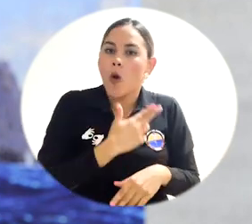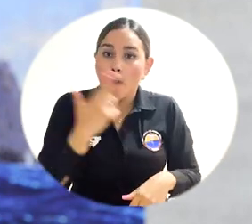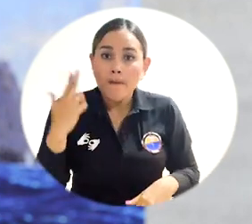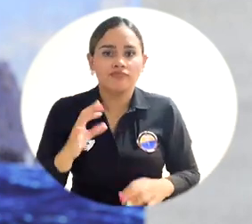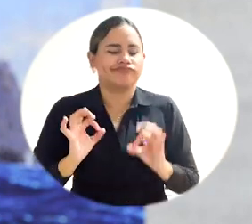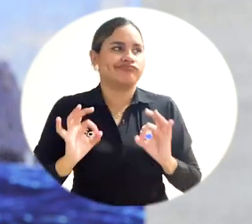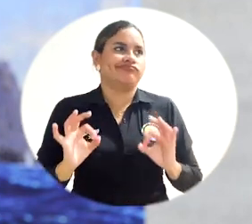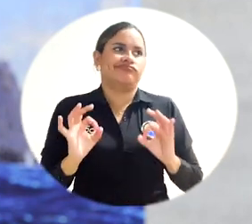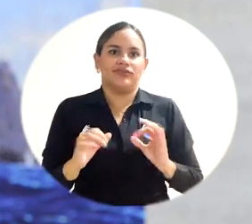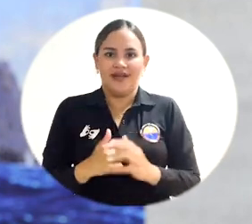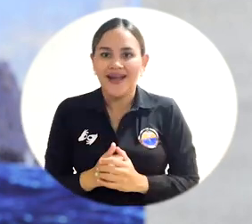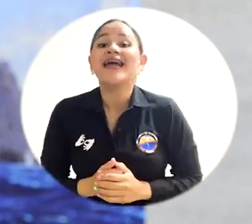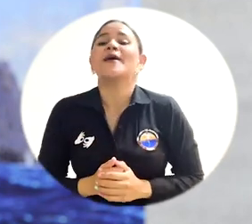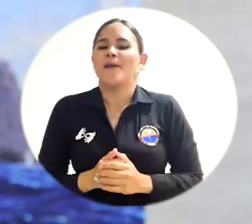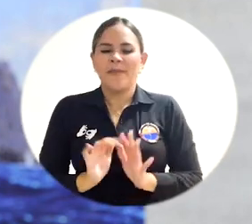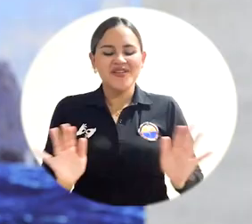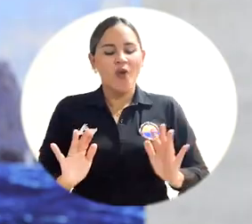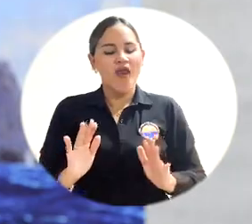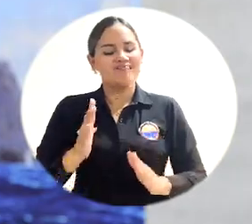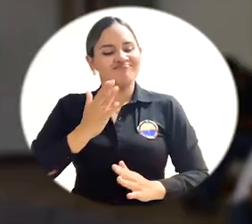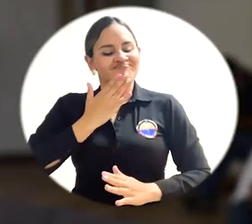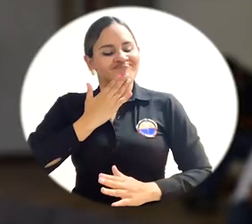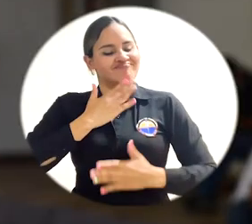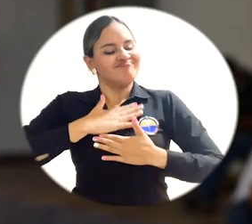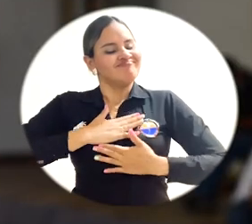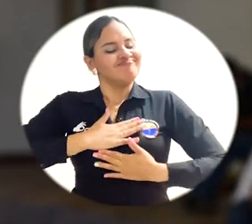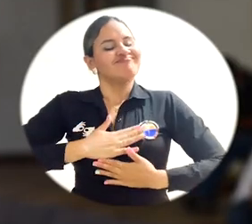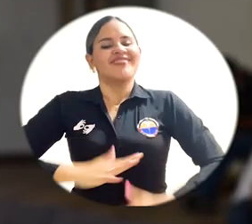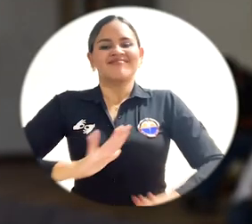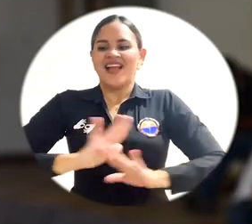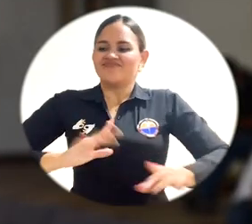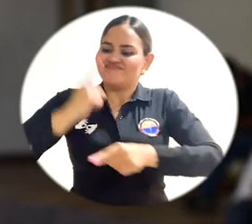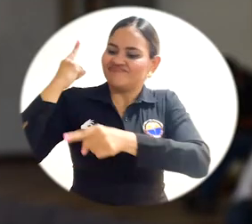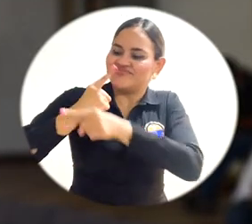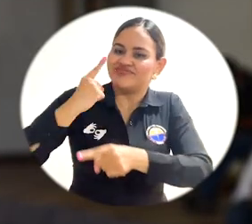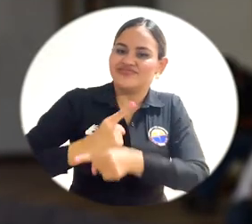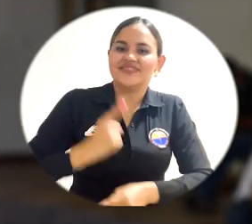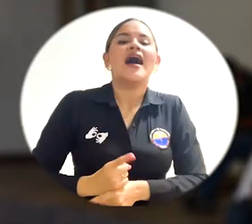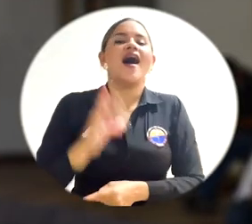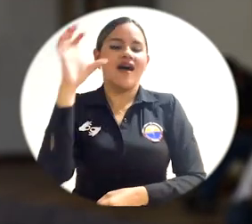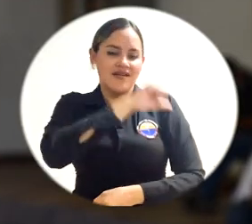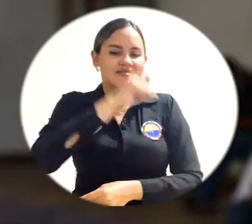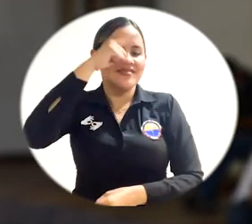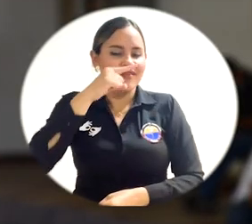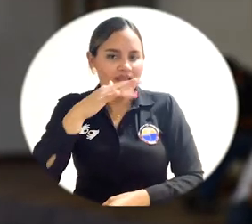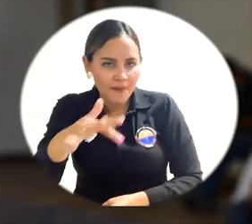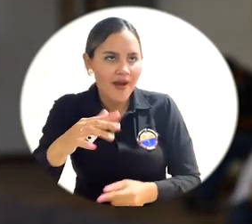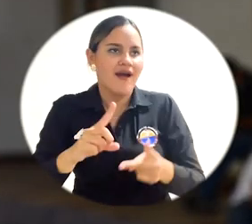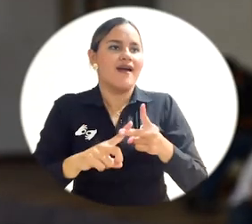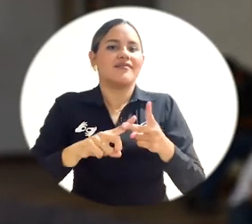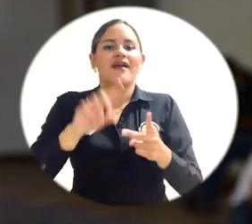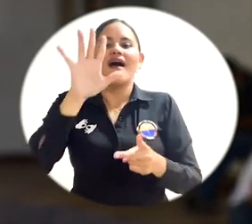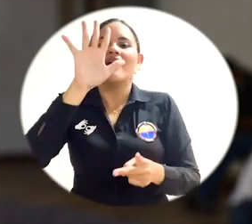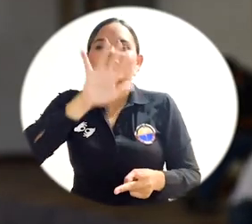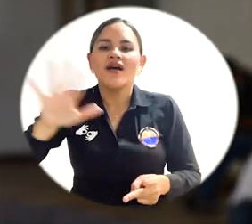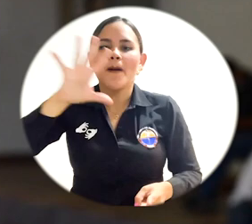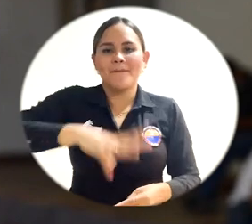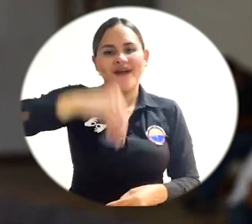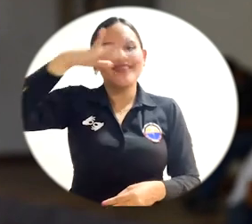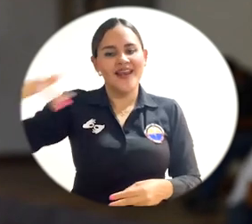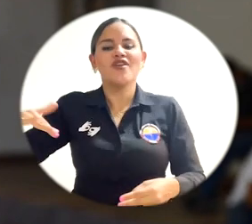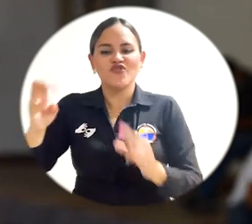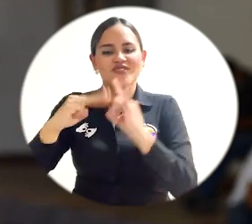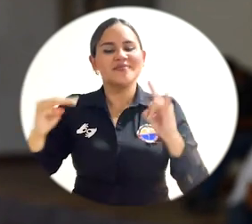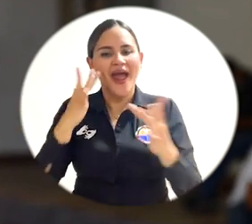por lo que él demuestra, su compromiso. La satisfacción grande del deber cumplido, yo creo que la universidad está cumpliéndole a Santa